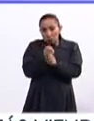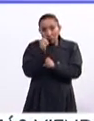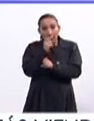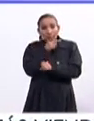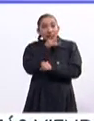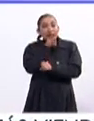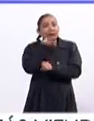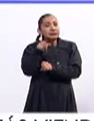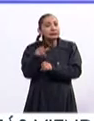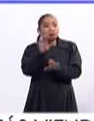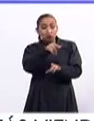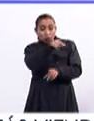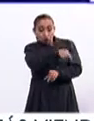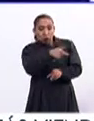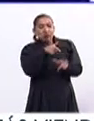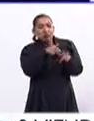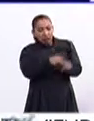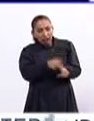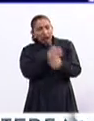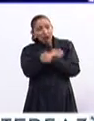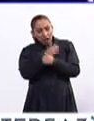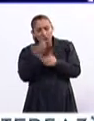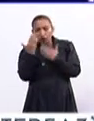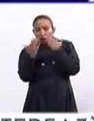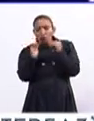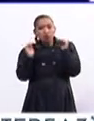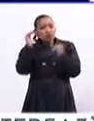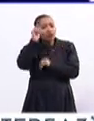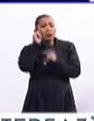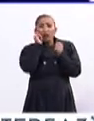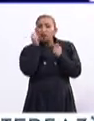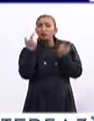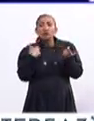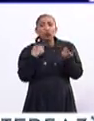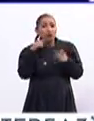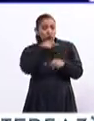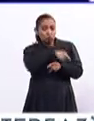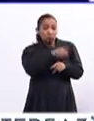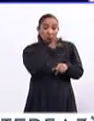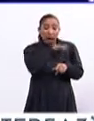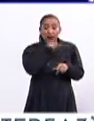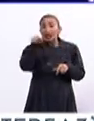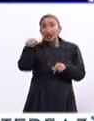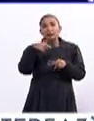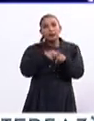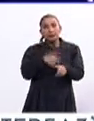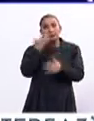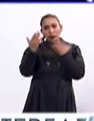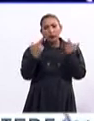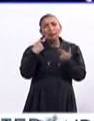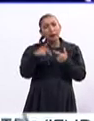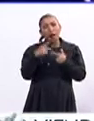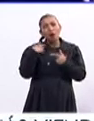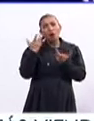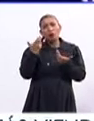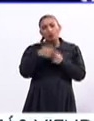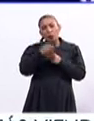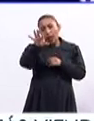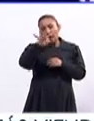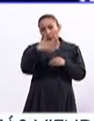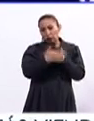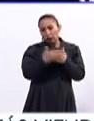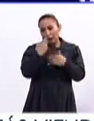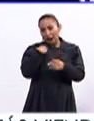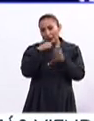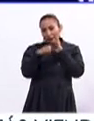siempre a los padres es decir, oye, sigue esa educación superior. No importa si yo no lo logré, tú lo tienes que seguir. Pero les buscaré esos números para una siguiente